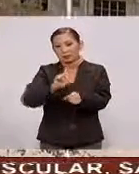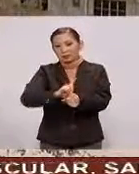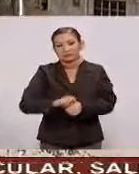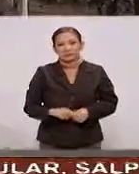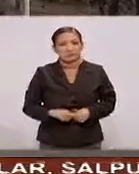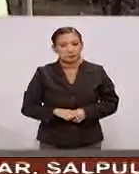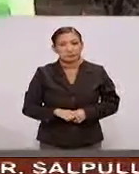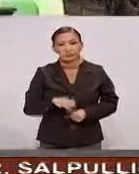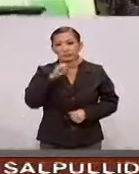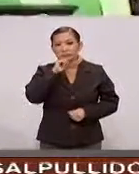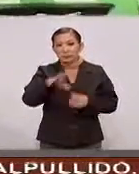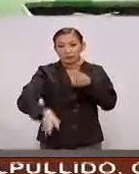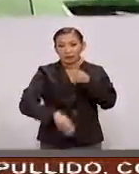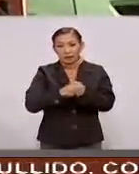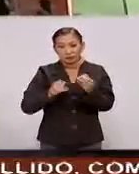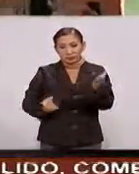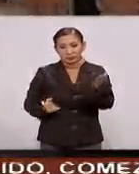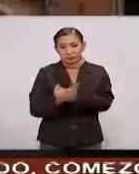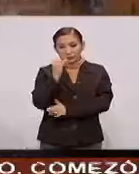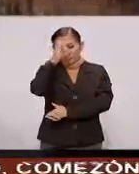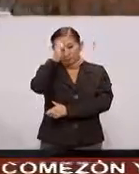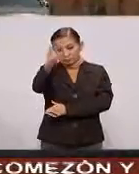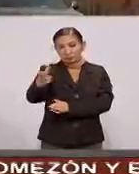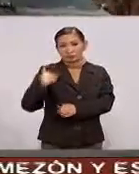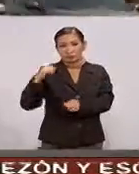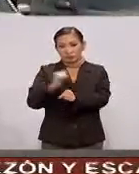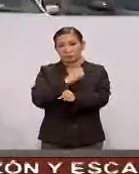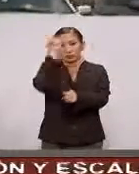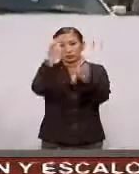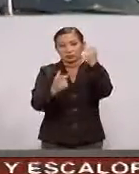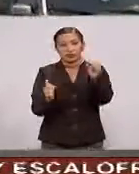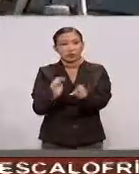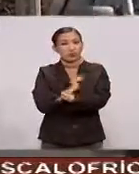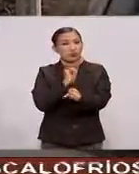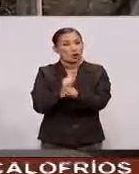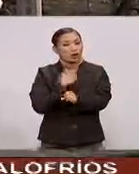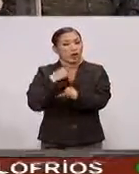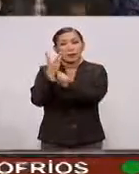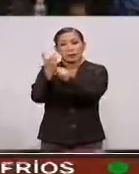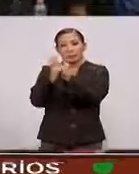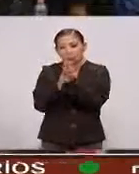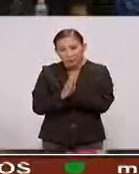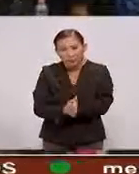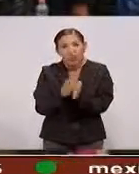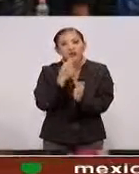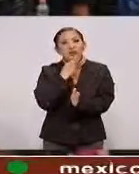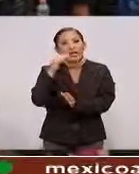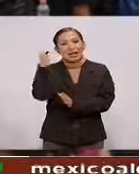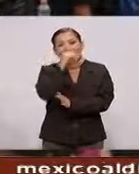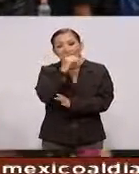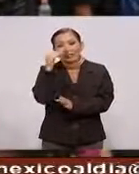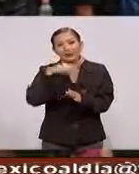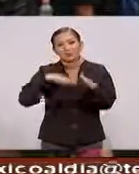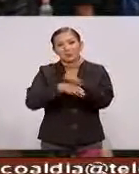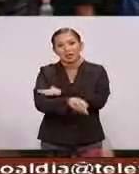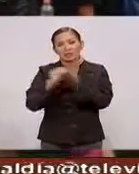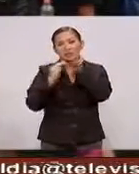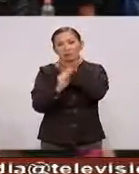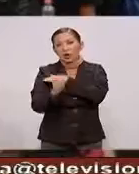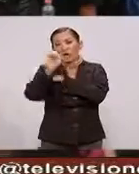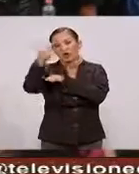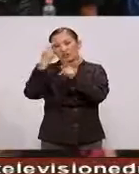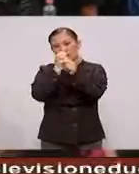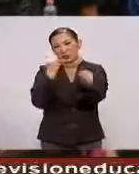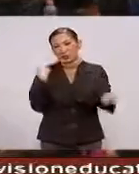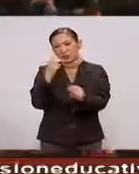Además La decisión de limitar La circulación de algunos vehículos E invitar A usar gratuitamente El metro, metrobús Y otro